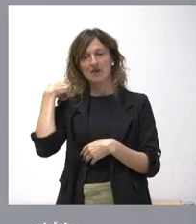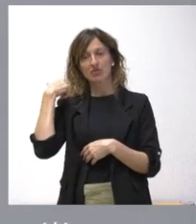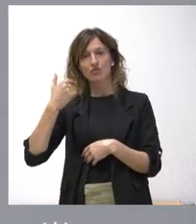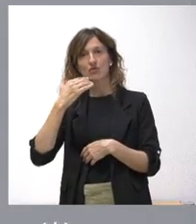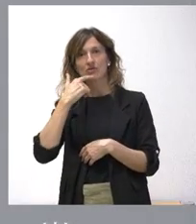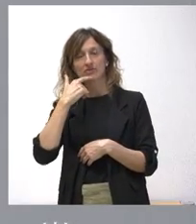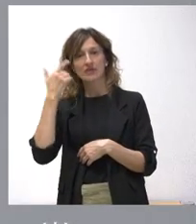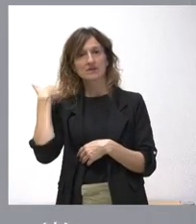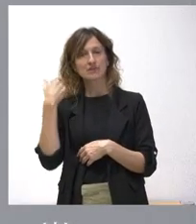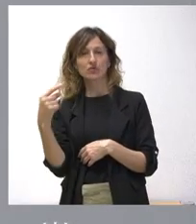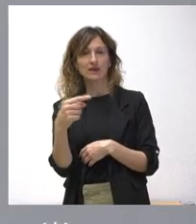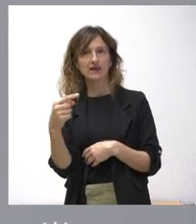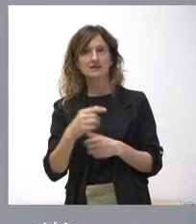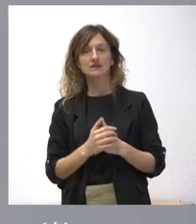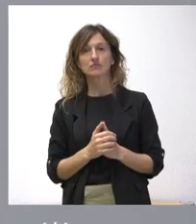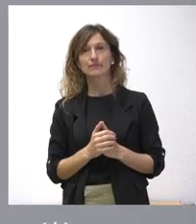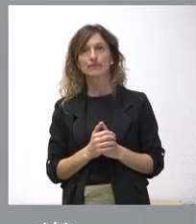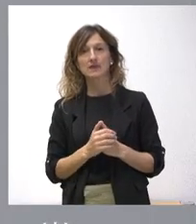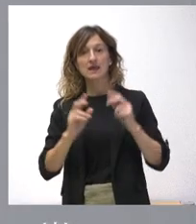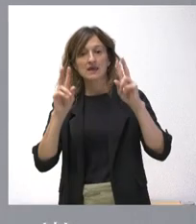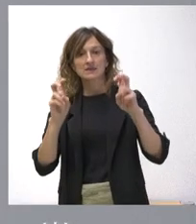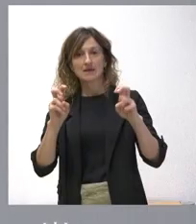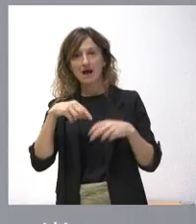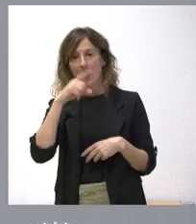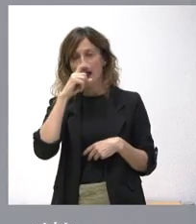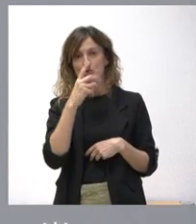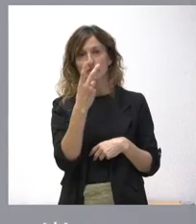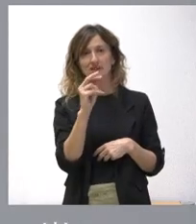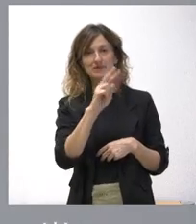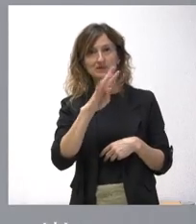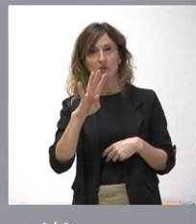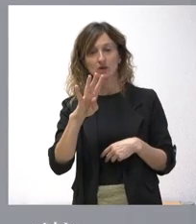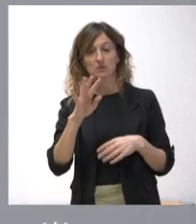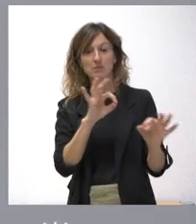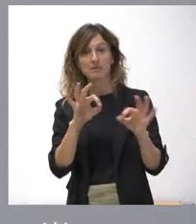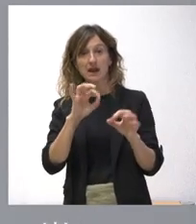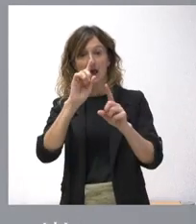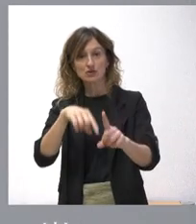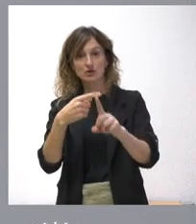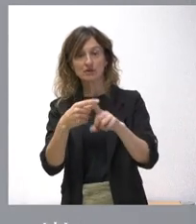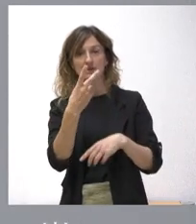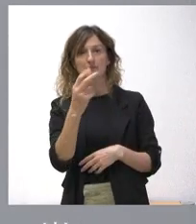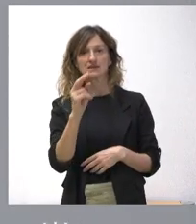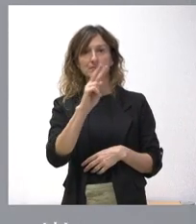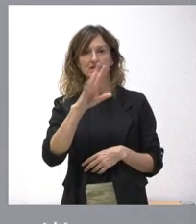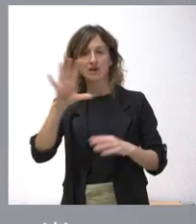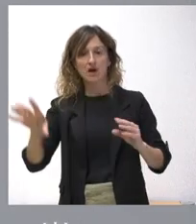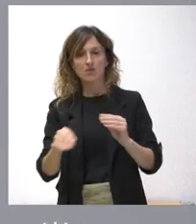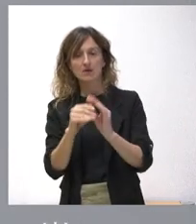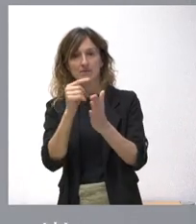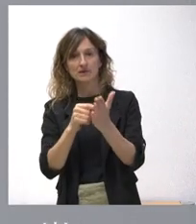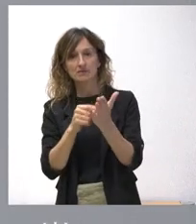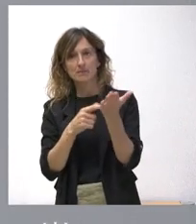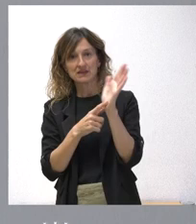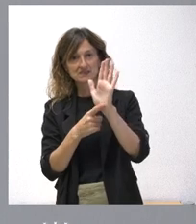ciertamente negativa. Esto en lo que respecta al año 24, las previsiones para el 25 que acompañarán al presupuesto que presentaremos